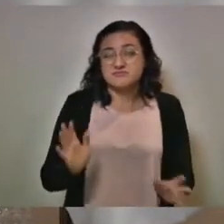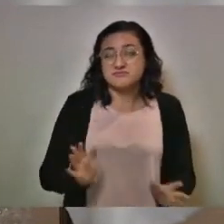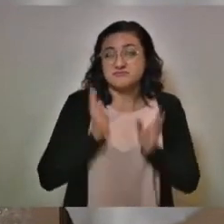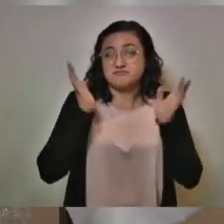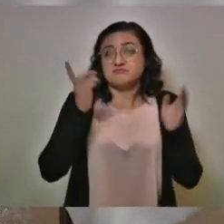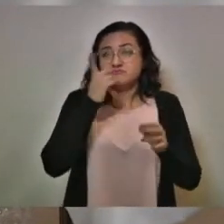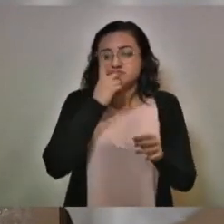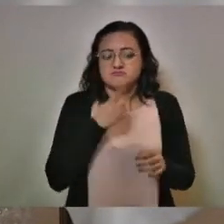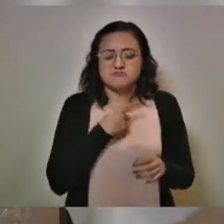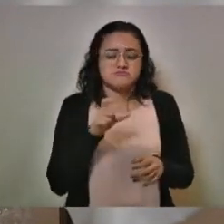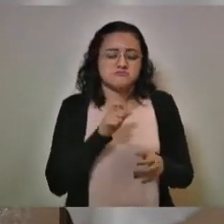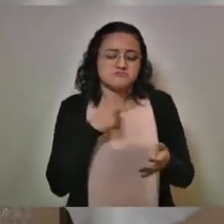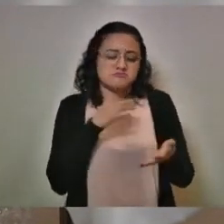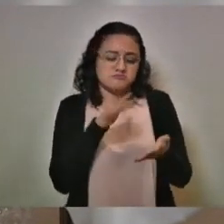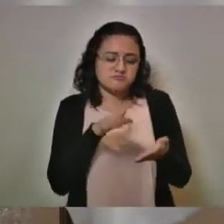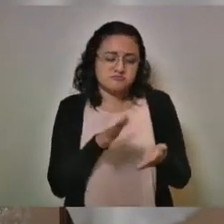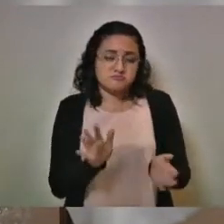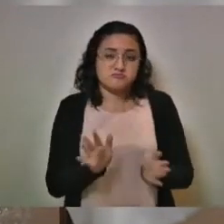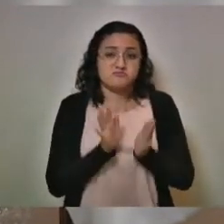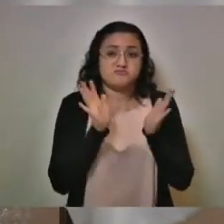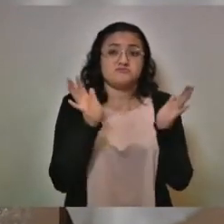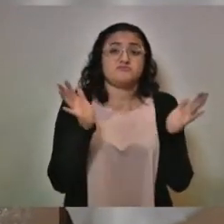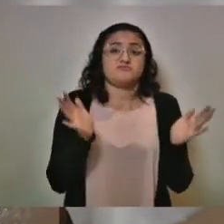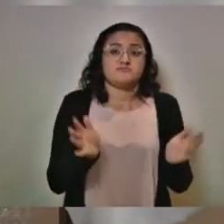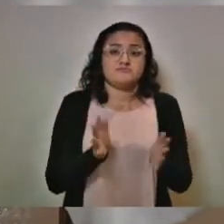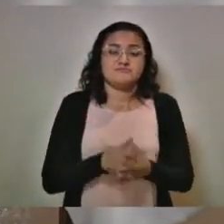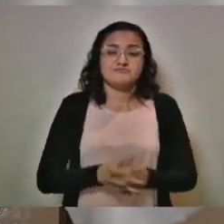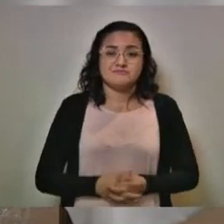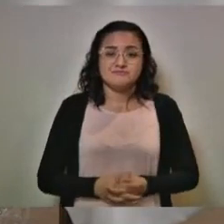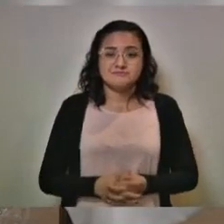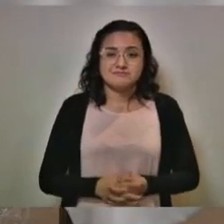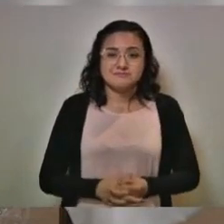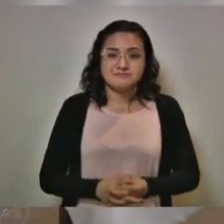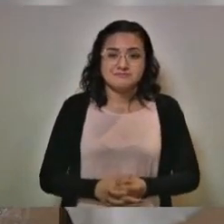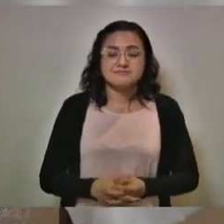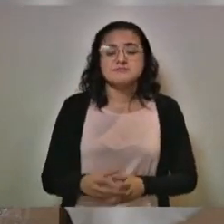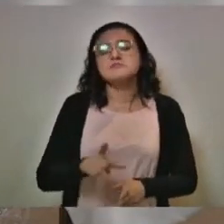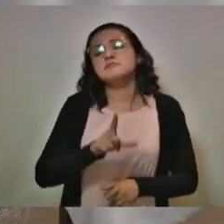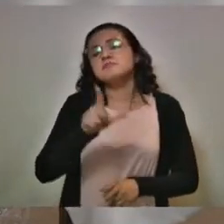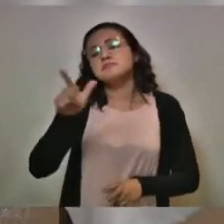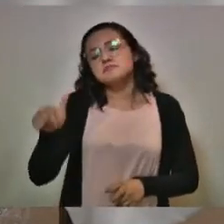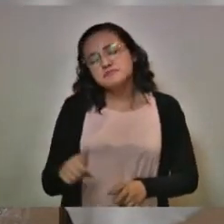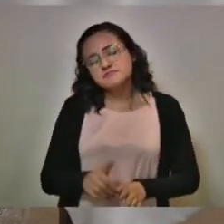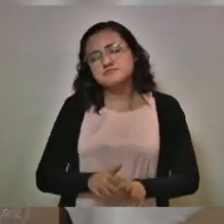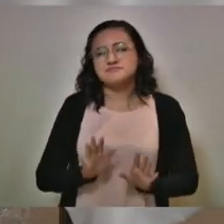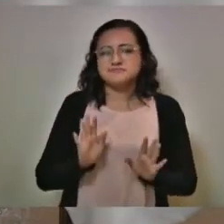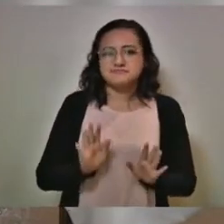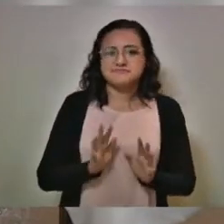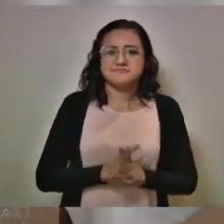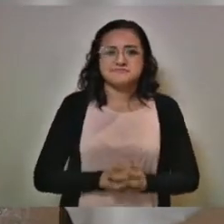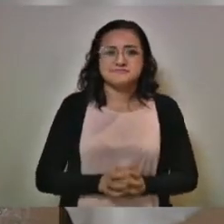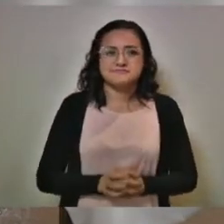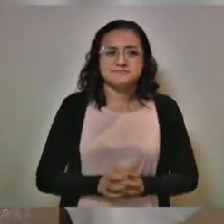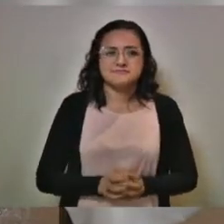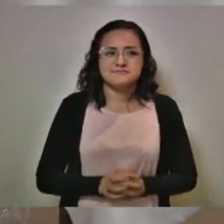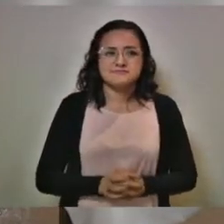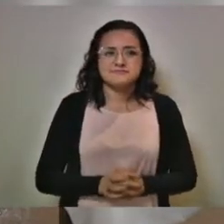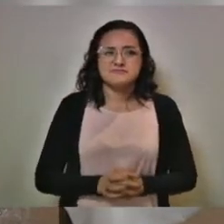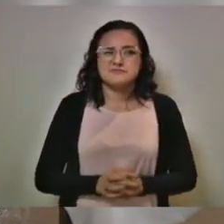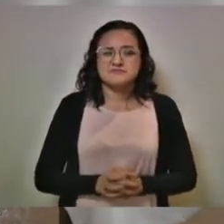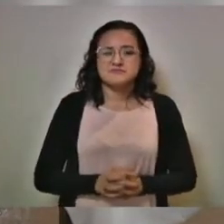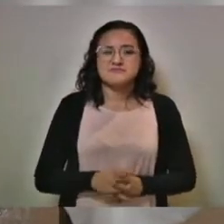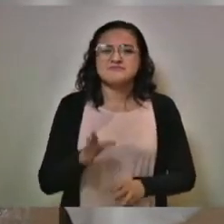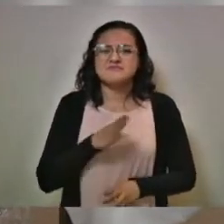cuando leí cambio por la mañana. Y respecto de lo otro, bueno, voy